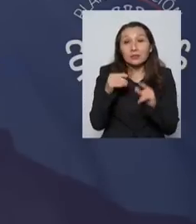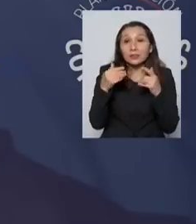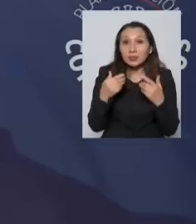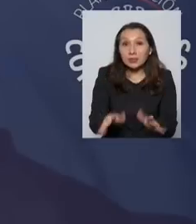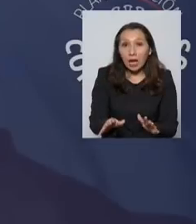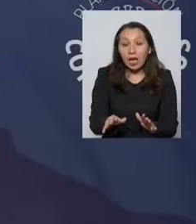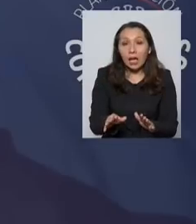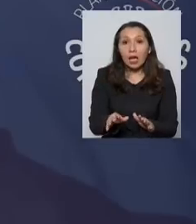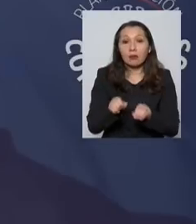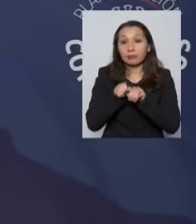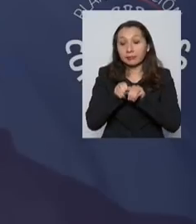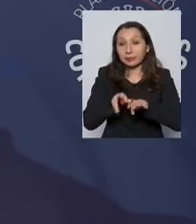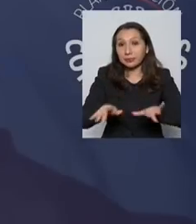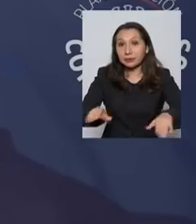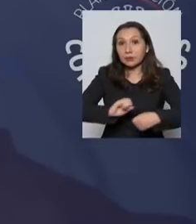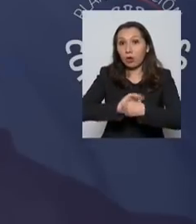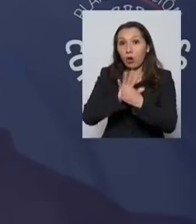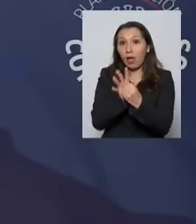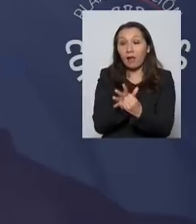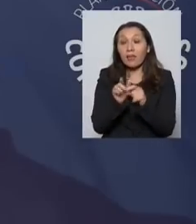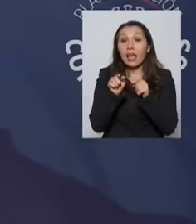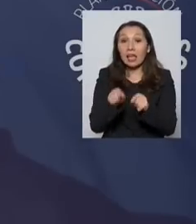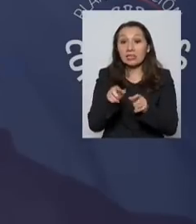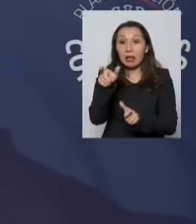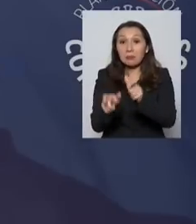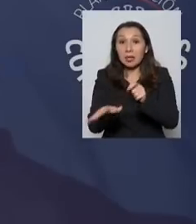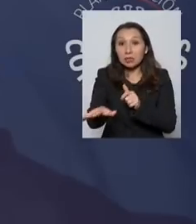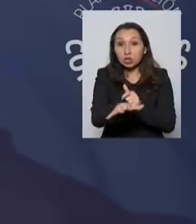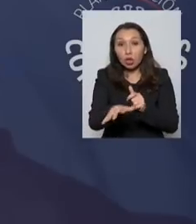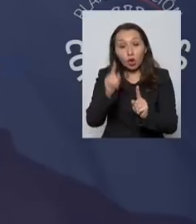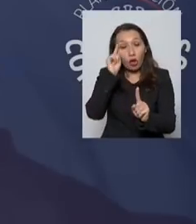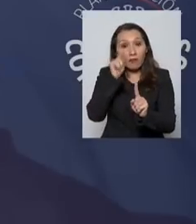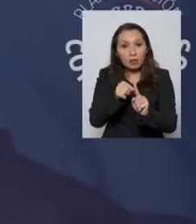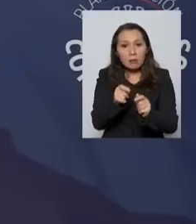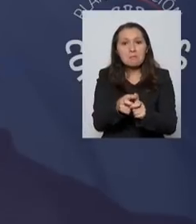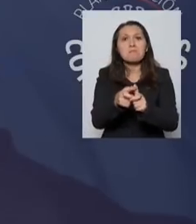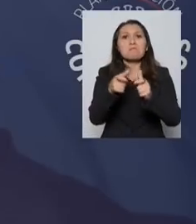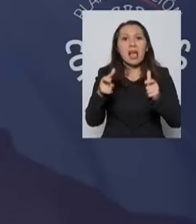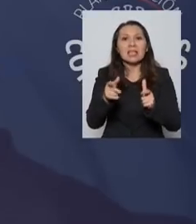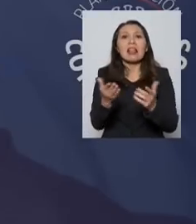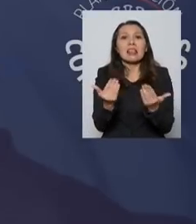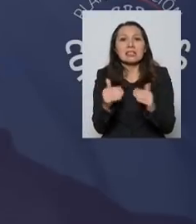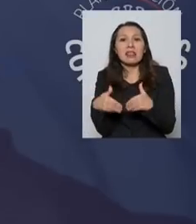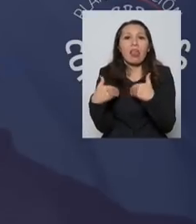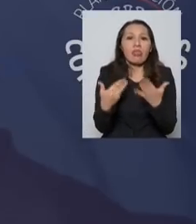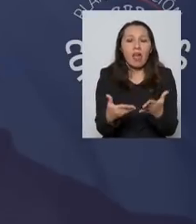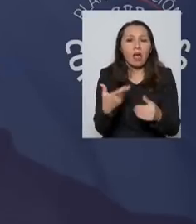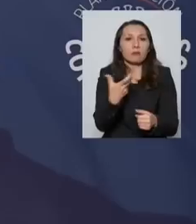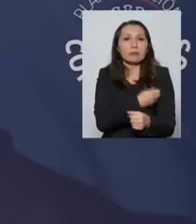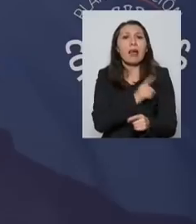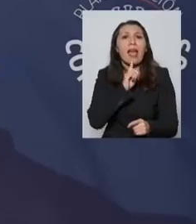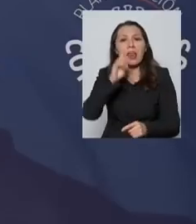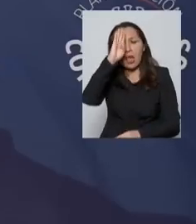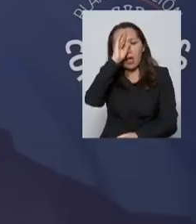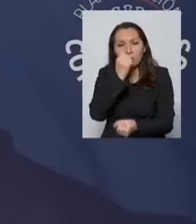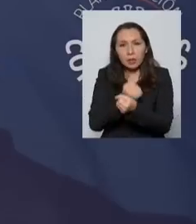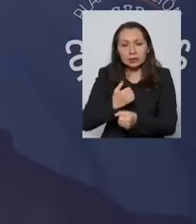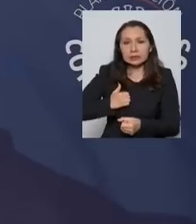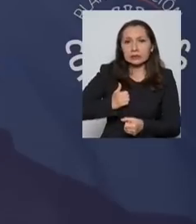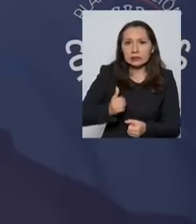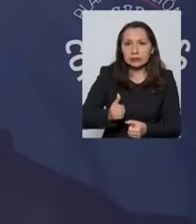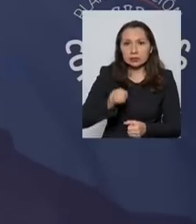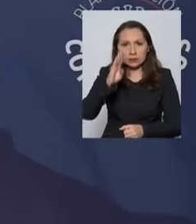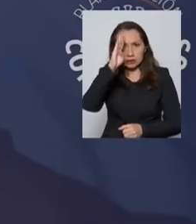la pandemia del coronavirus, esta población objetivo se aumentó. Se agregaron las policías, los